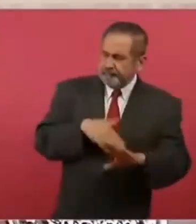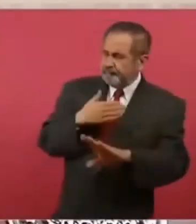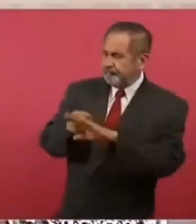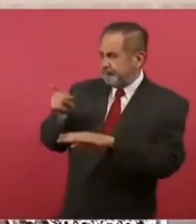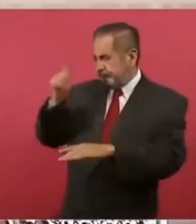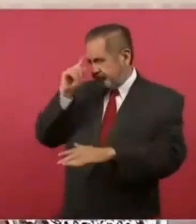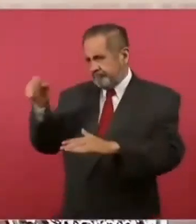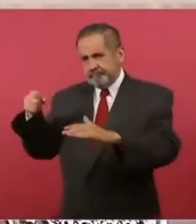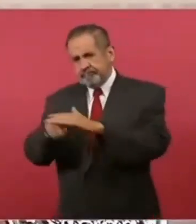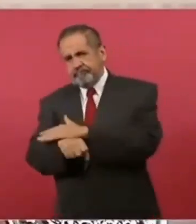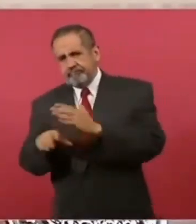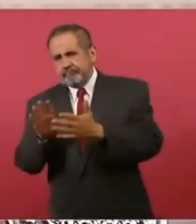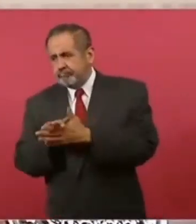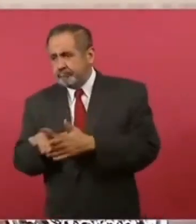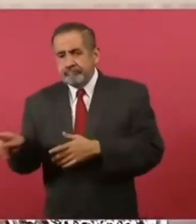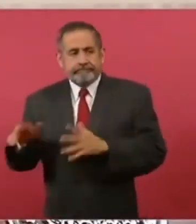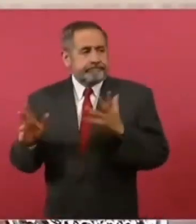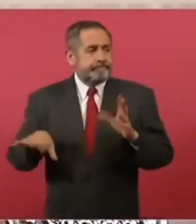Estierro.